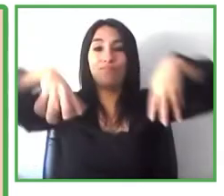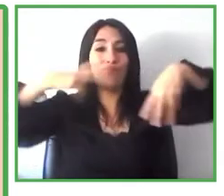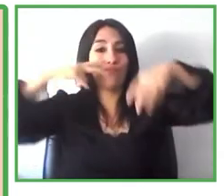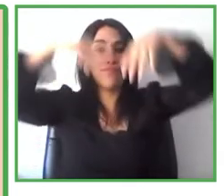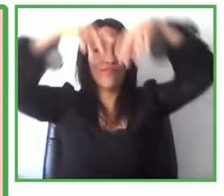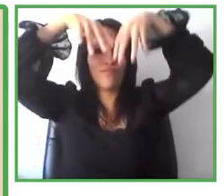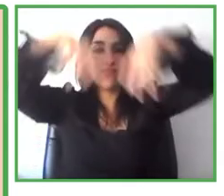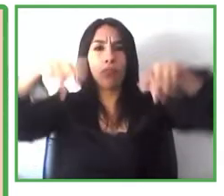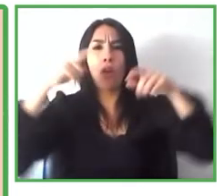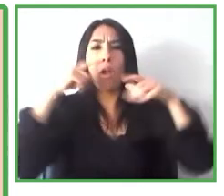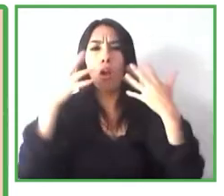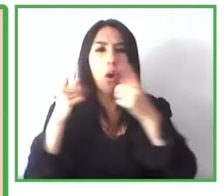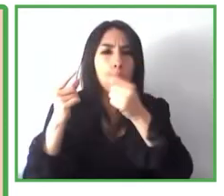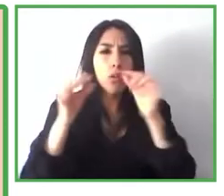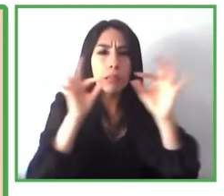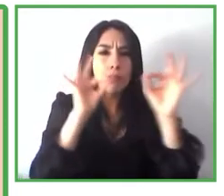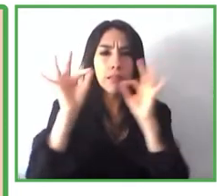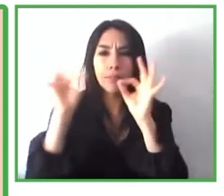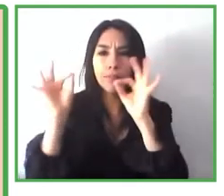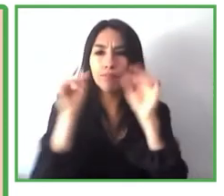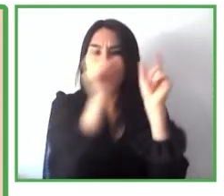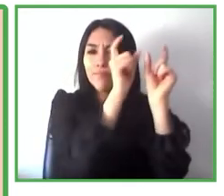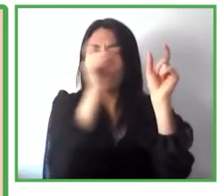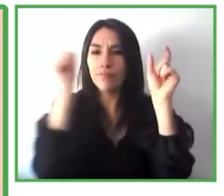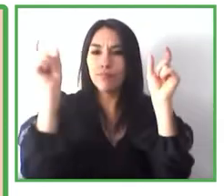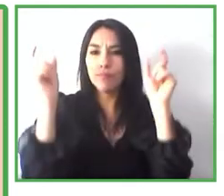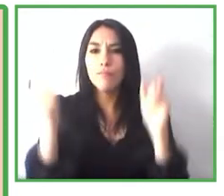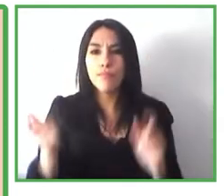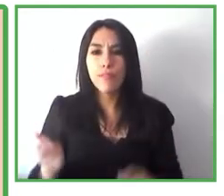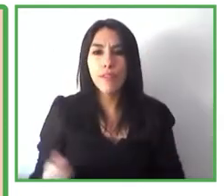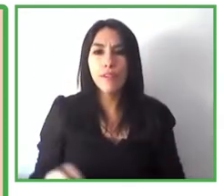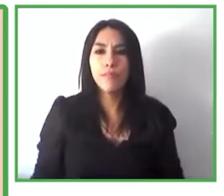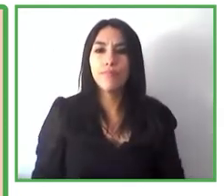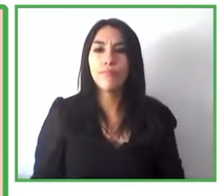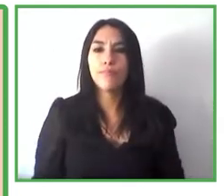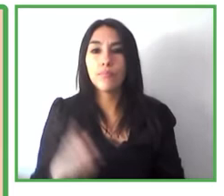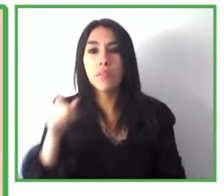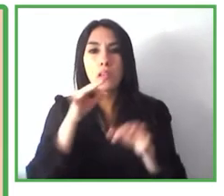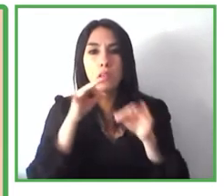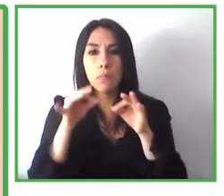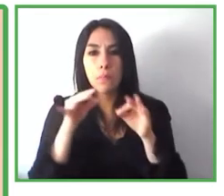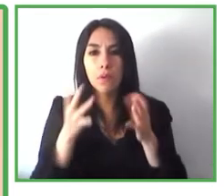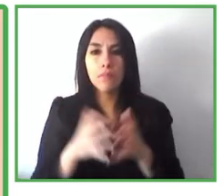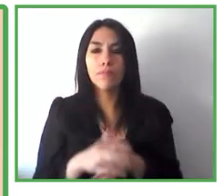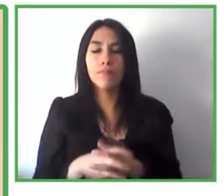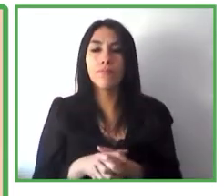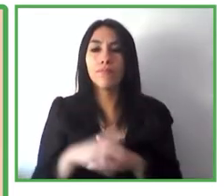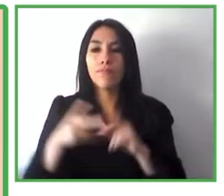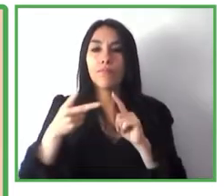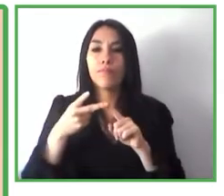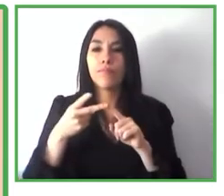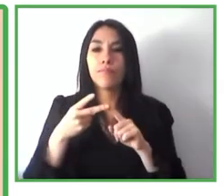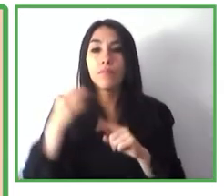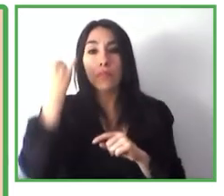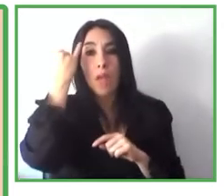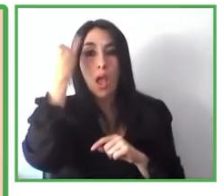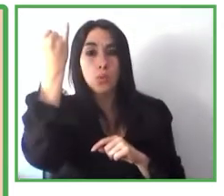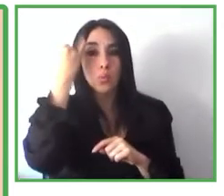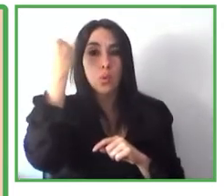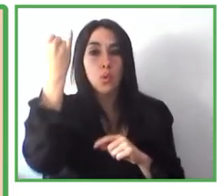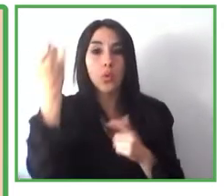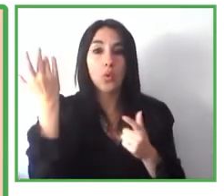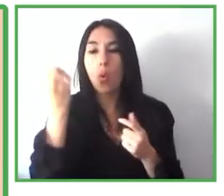para empatizar definir retos de manera colaborativa idear y crear prototipos que en nuestro caso hemos llamado concept rooms o espacios